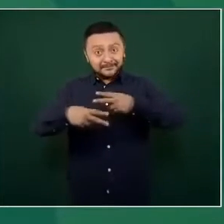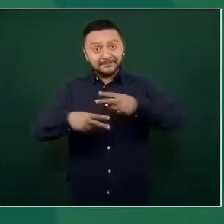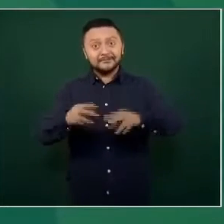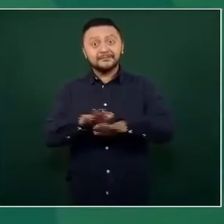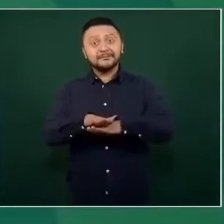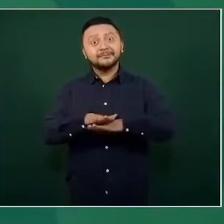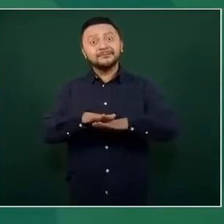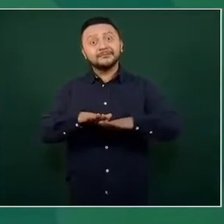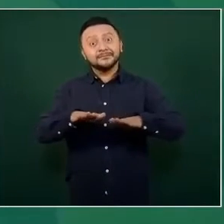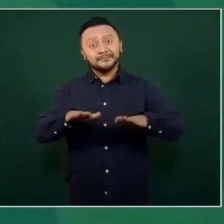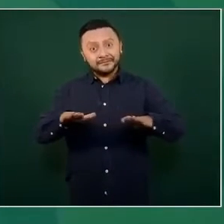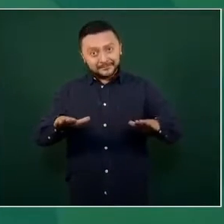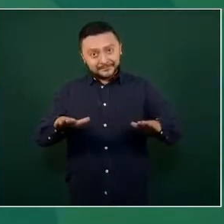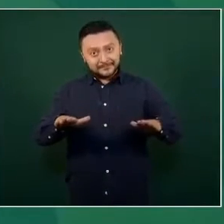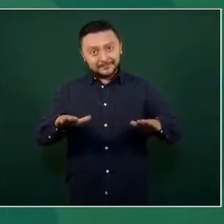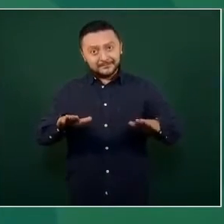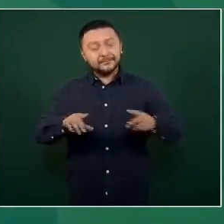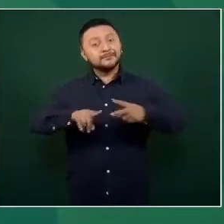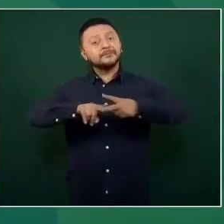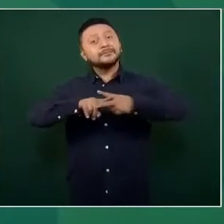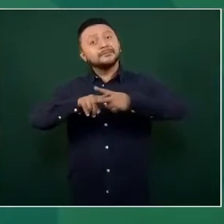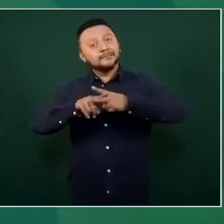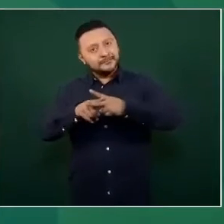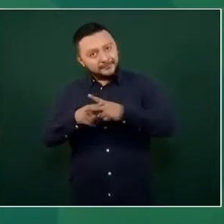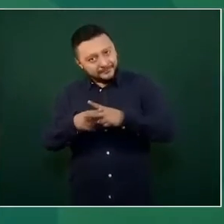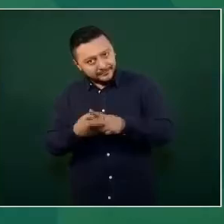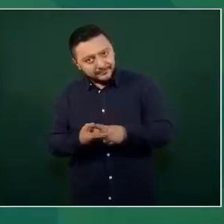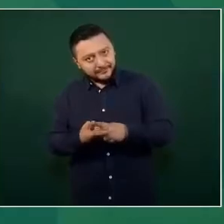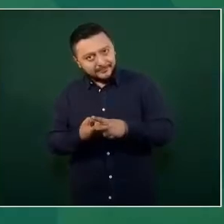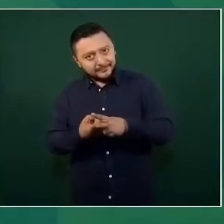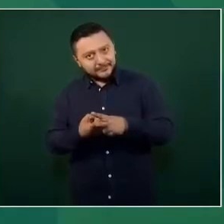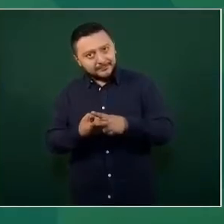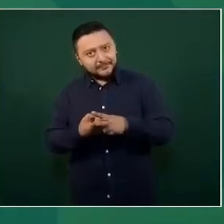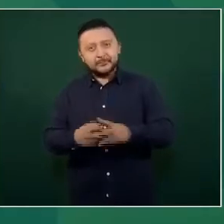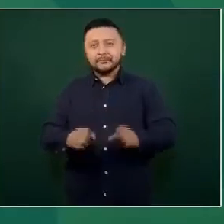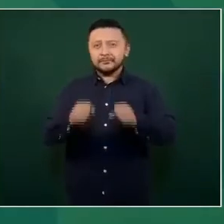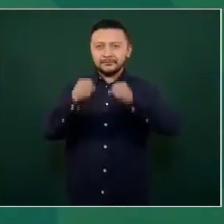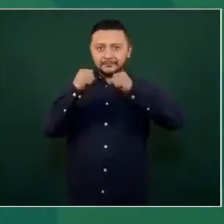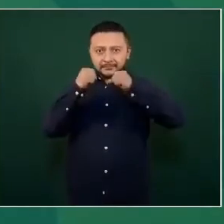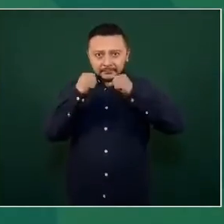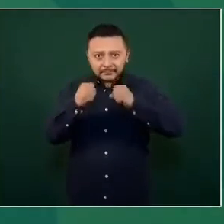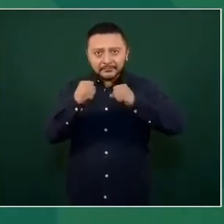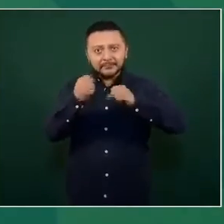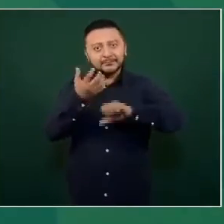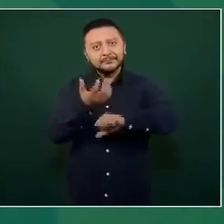dar a conocer la situación de seguridad en Campeche.